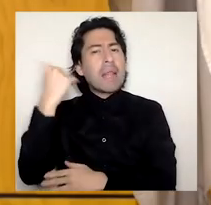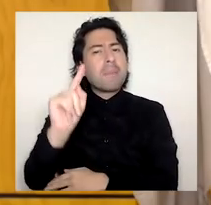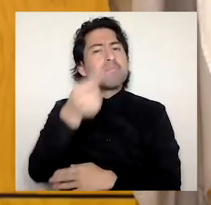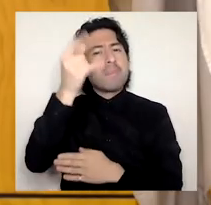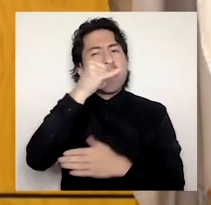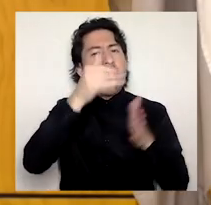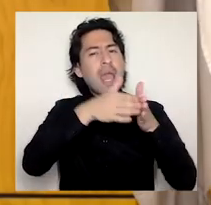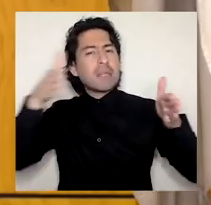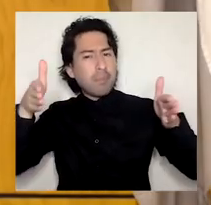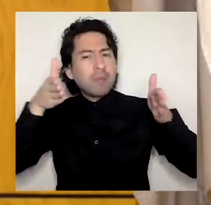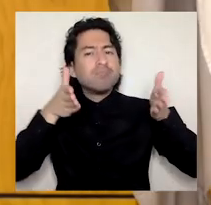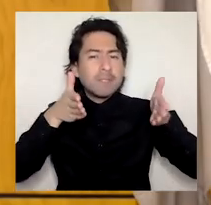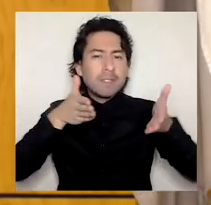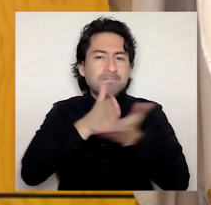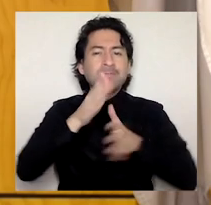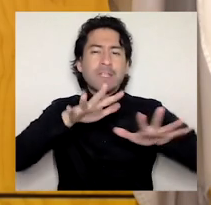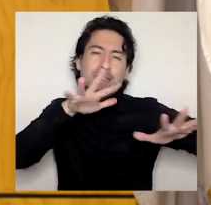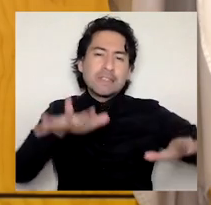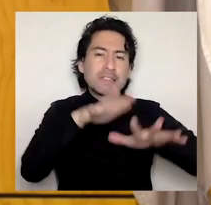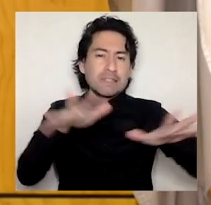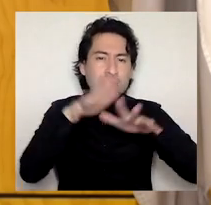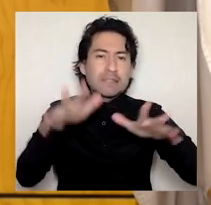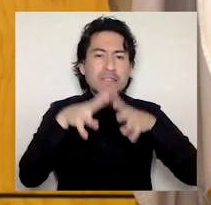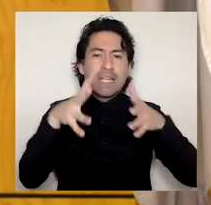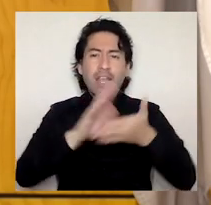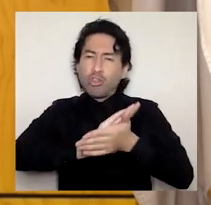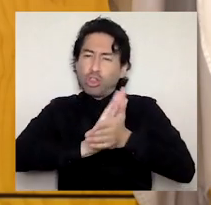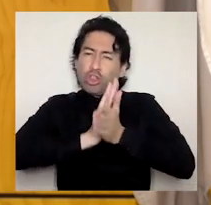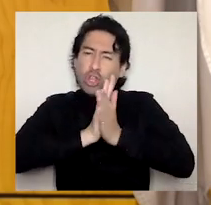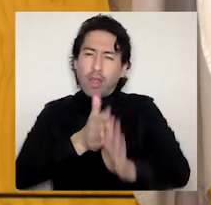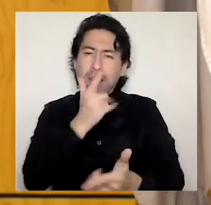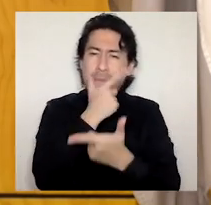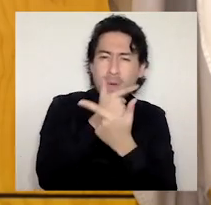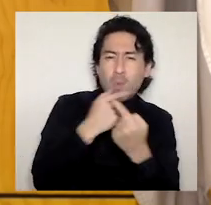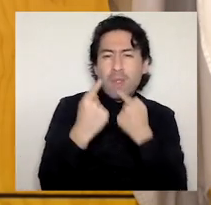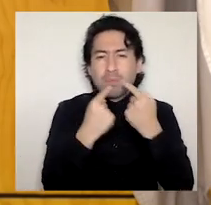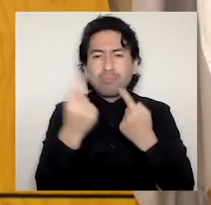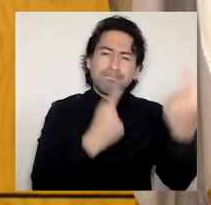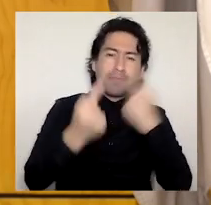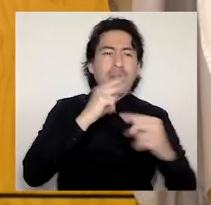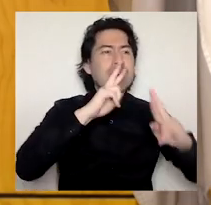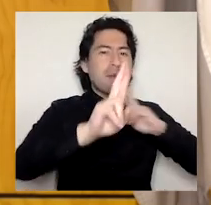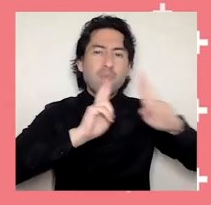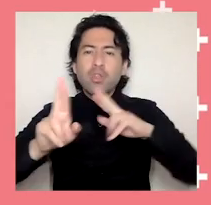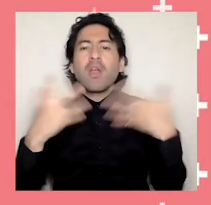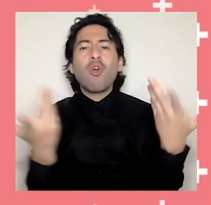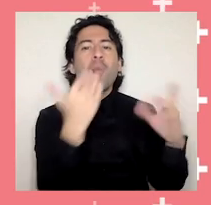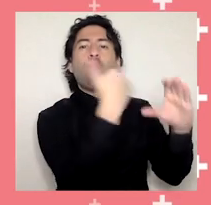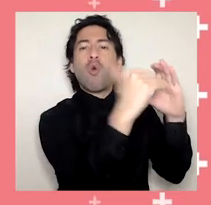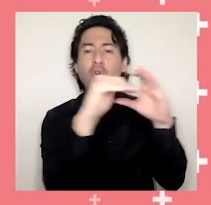de responder todas las inquietudes de estudiantes a través de correo electrónico, llamados telefónicos,